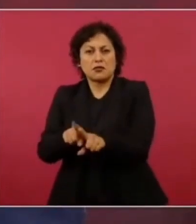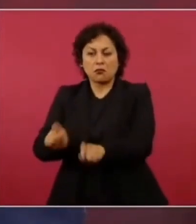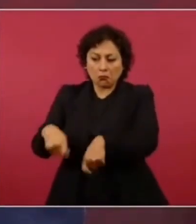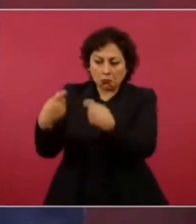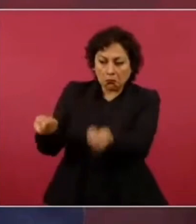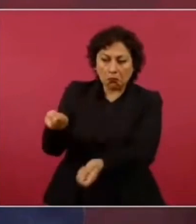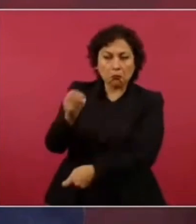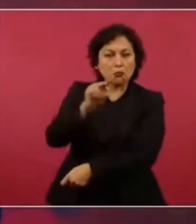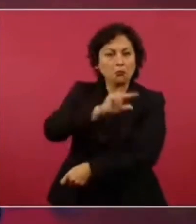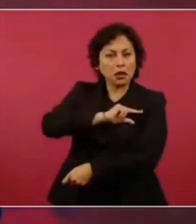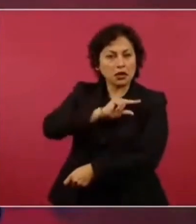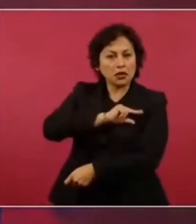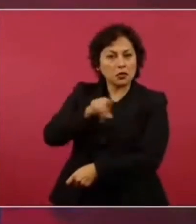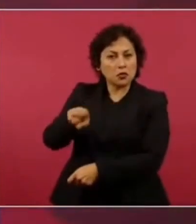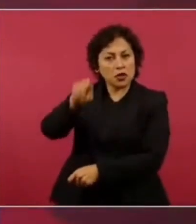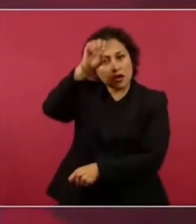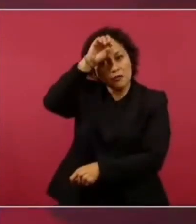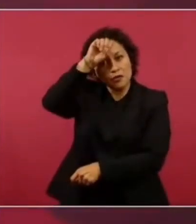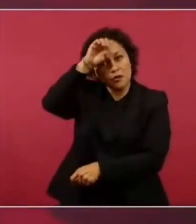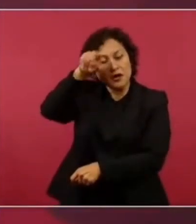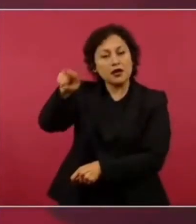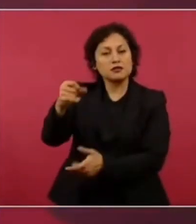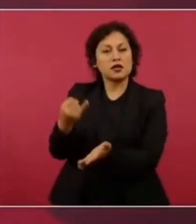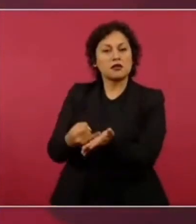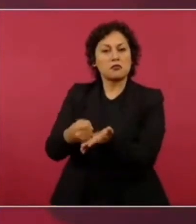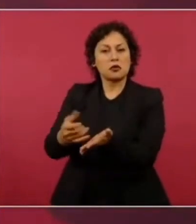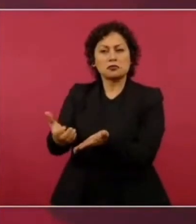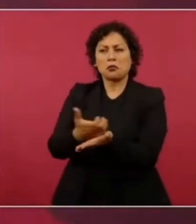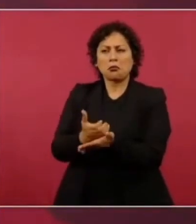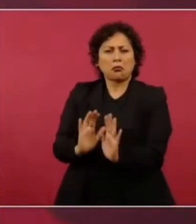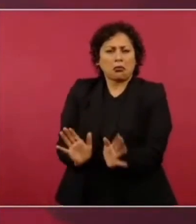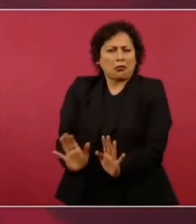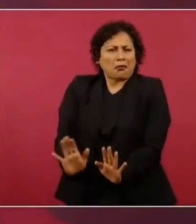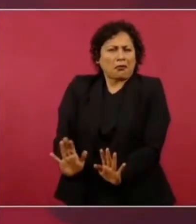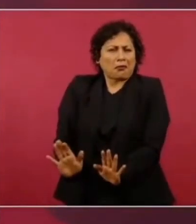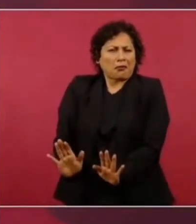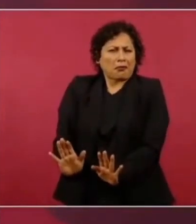por la extracción del oro y de la plata.